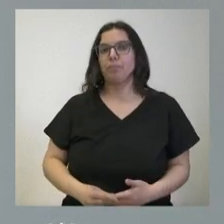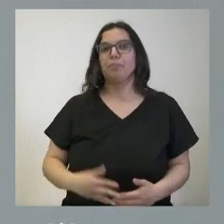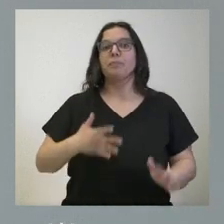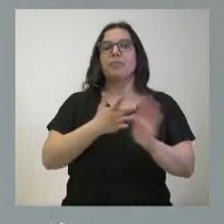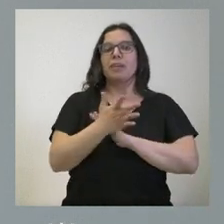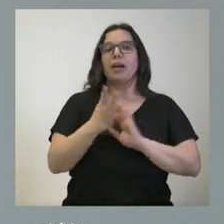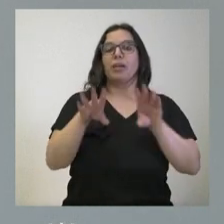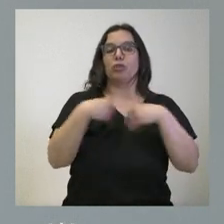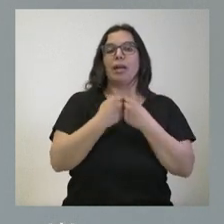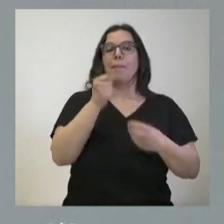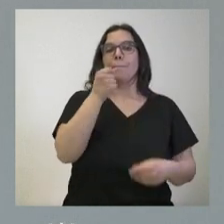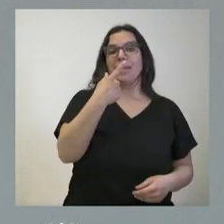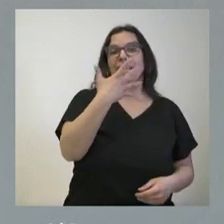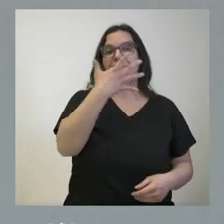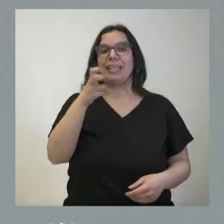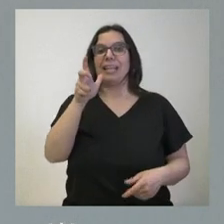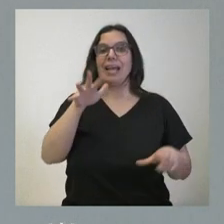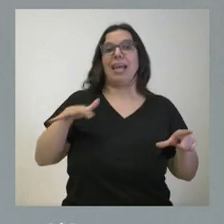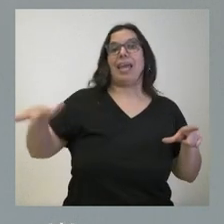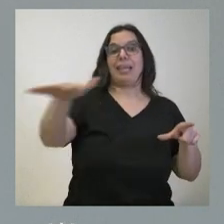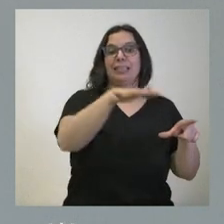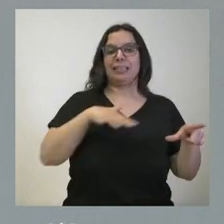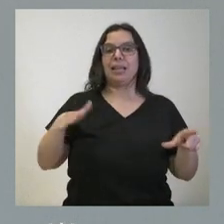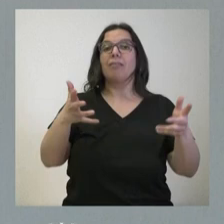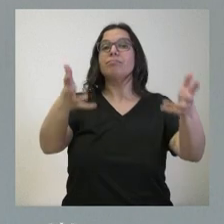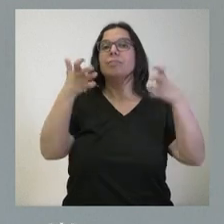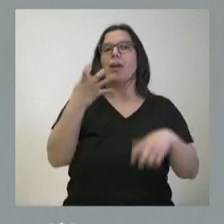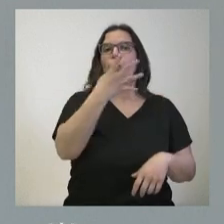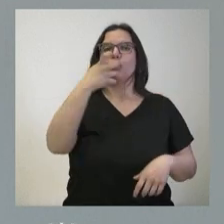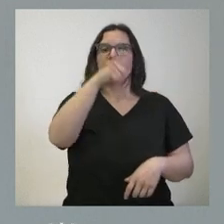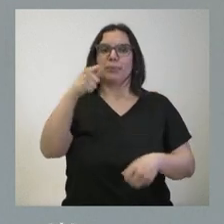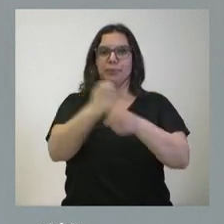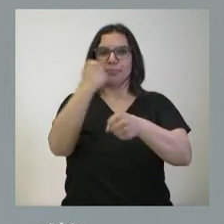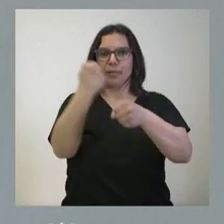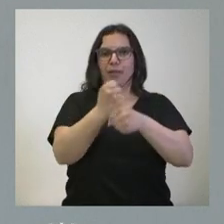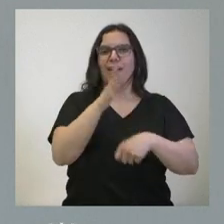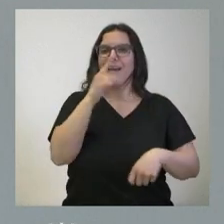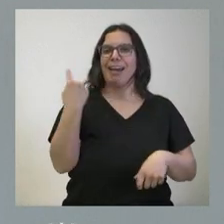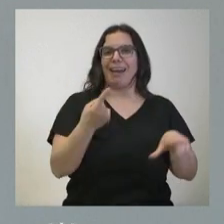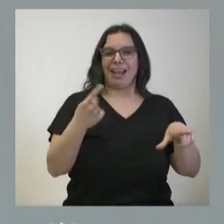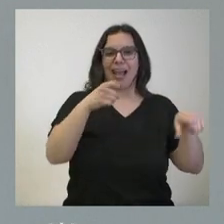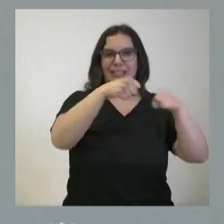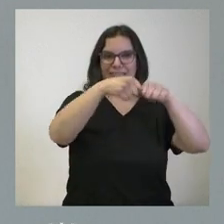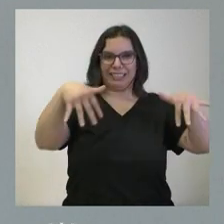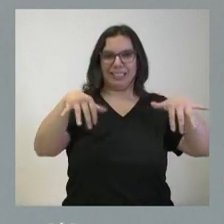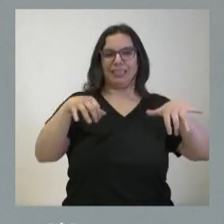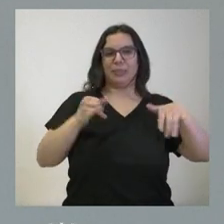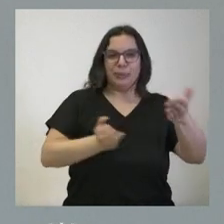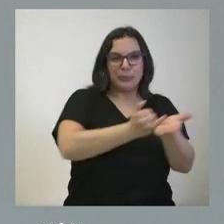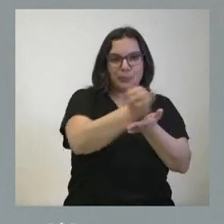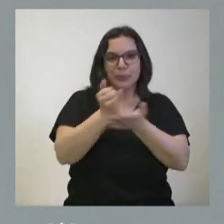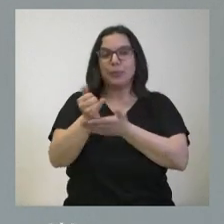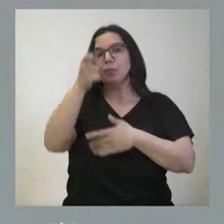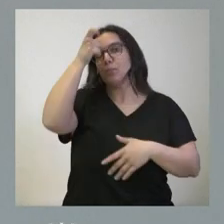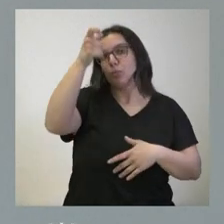.500 hectáreas y hablamos de beneficiar a 400 regantes de estos municipios que se ubican en la